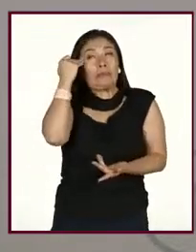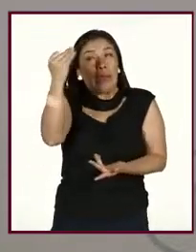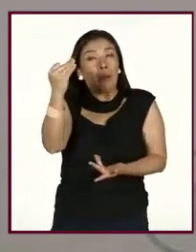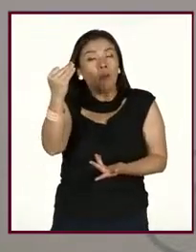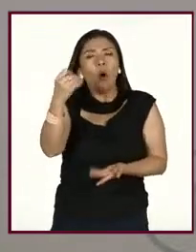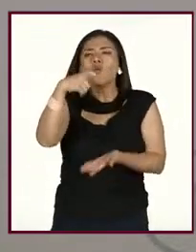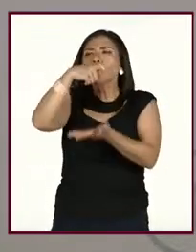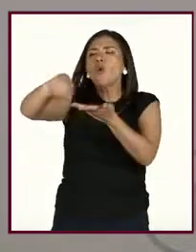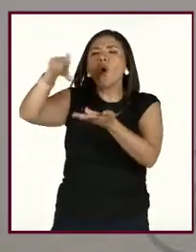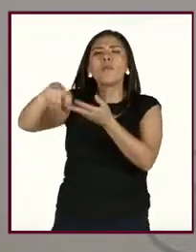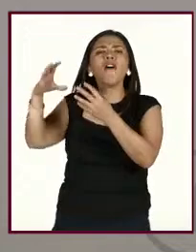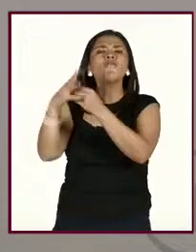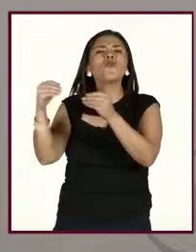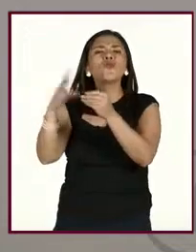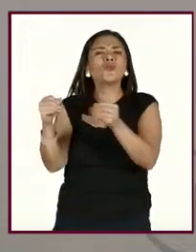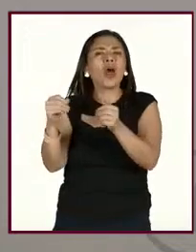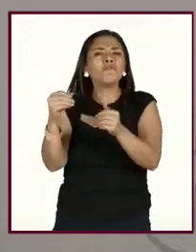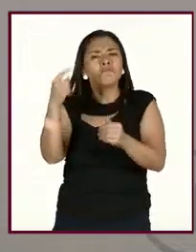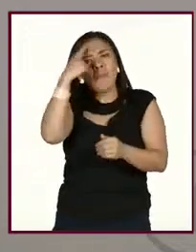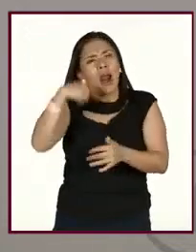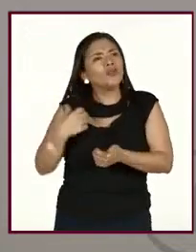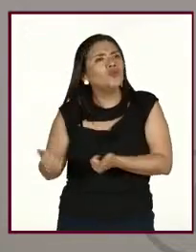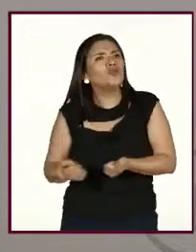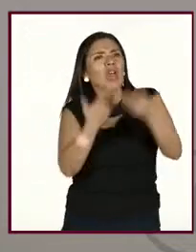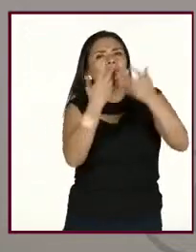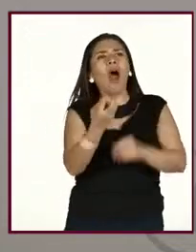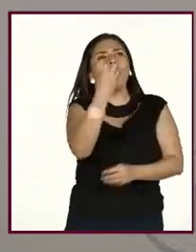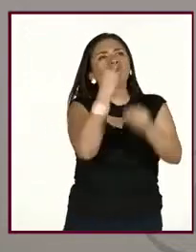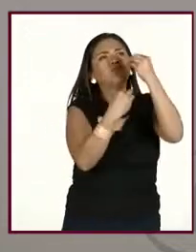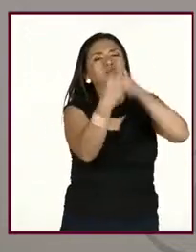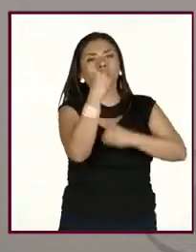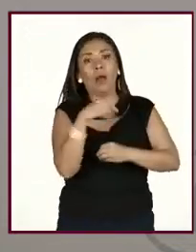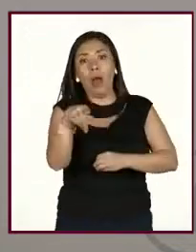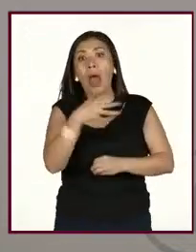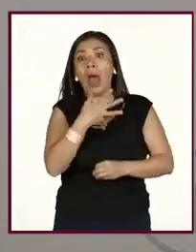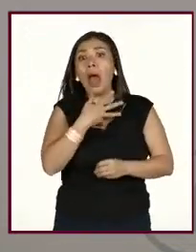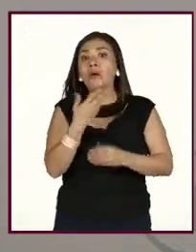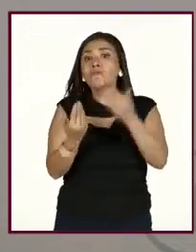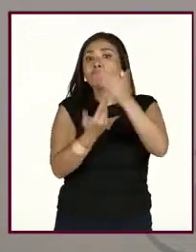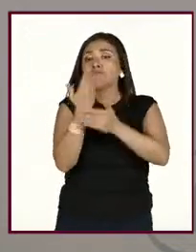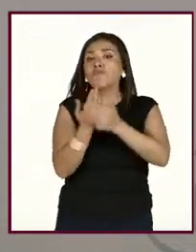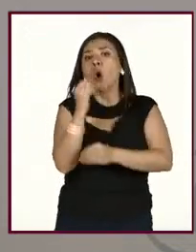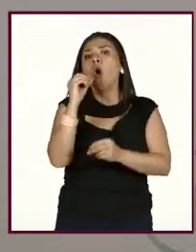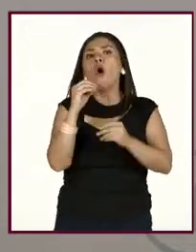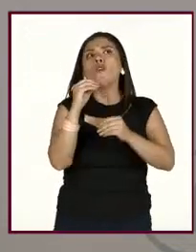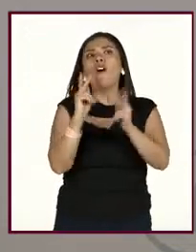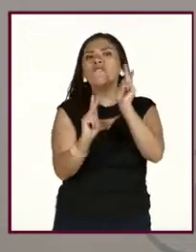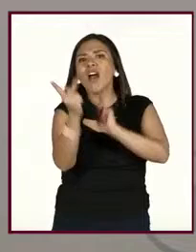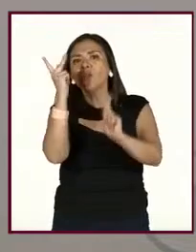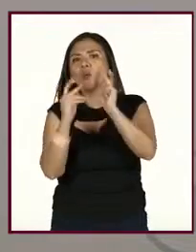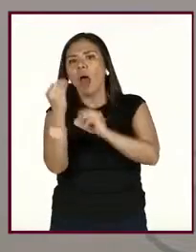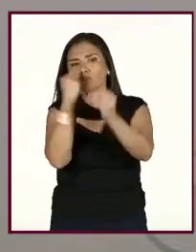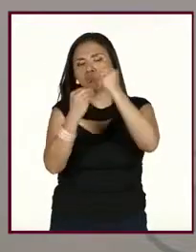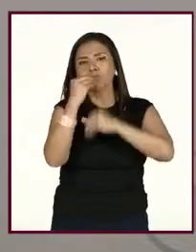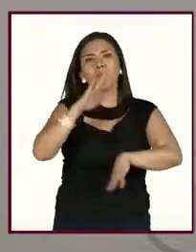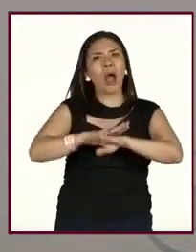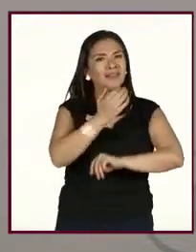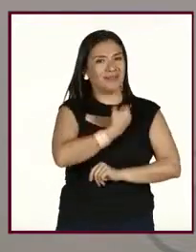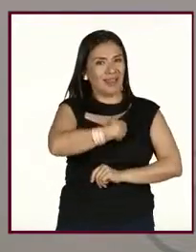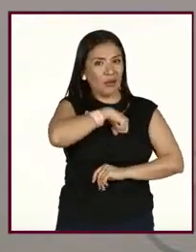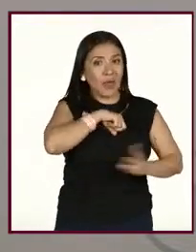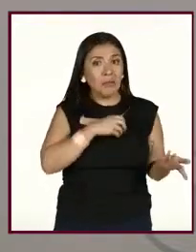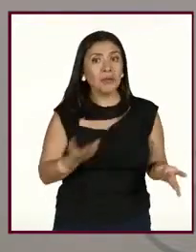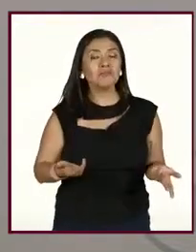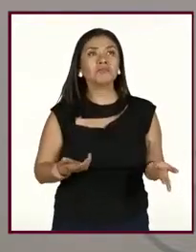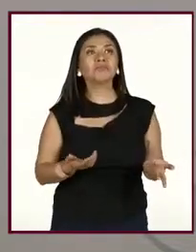comprar fruta y tenerla y llevármela de lunch. Entonces, ya estoy consumiendo fruta durante el día o verdura, ¿no? Este,